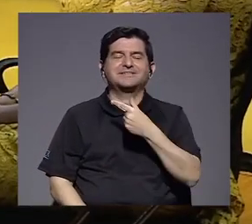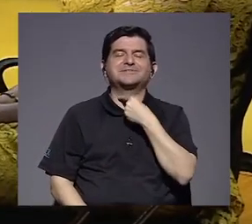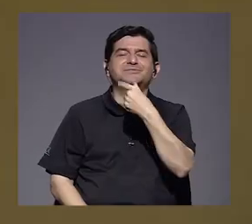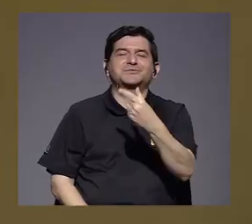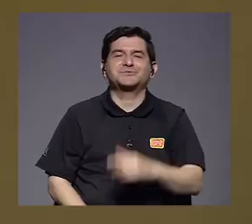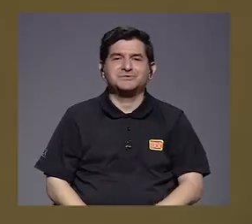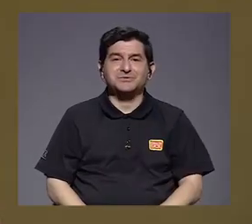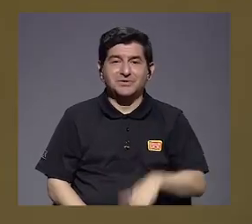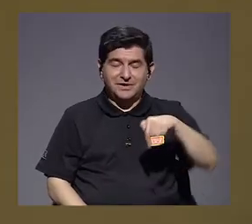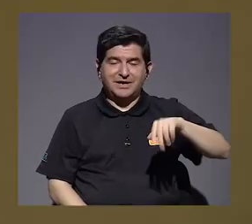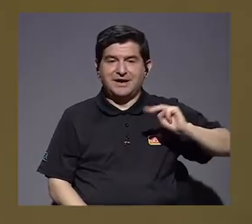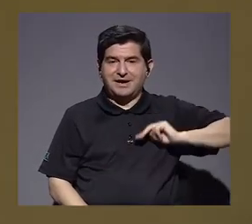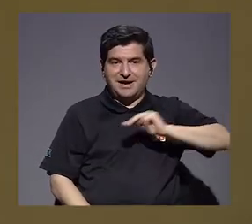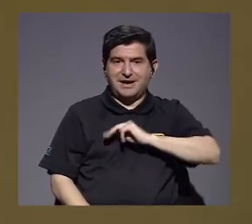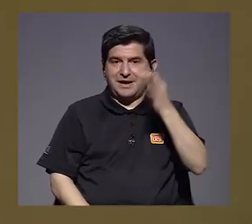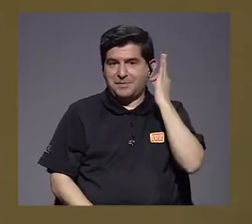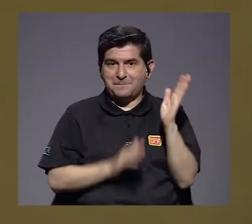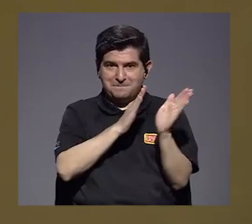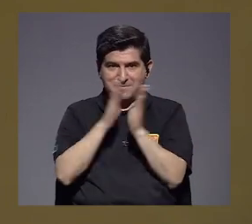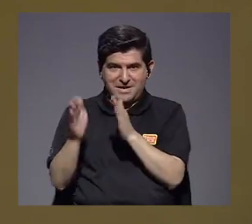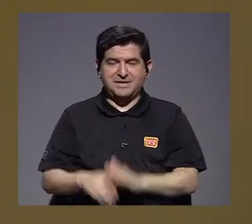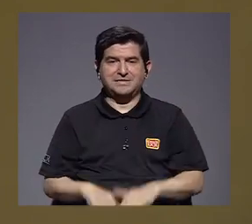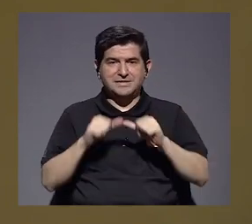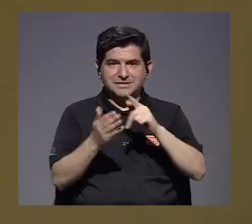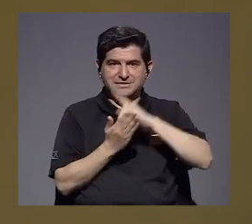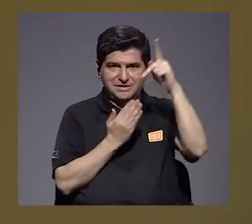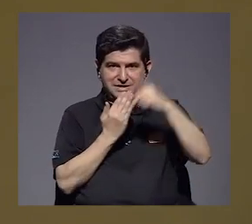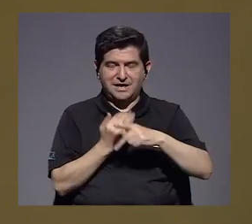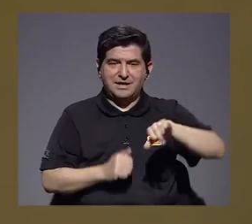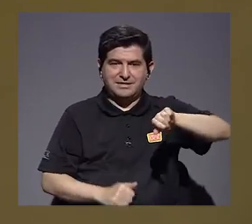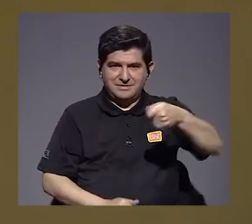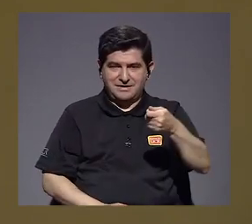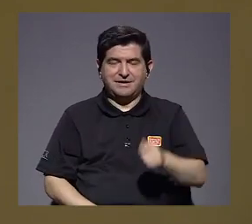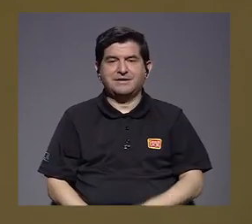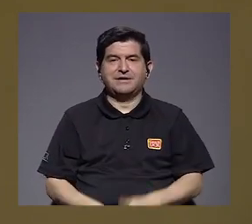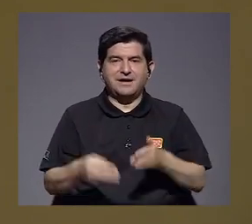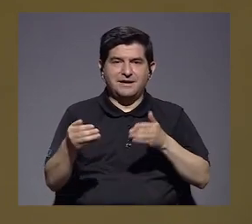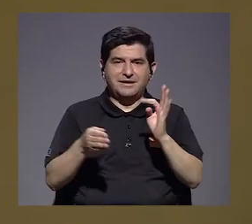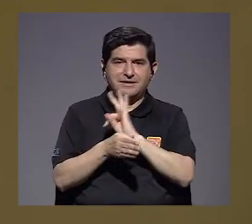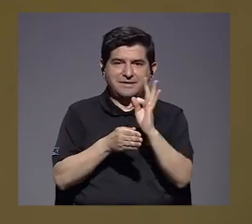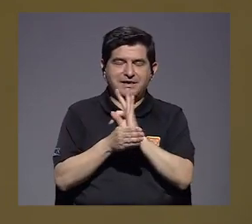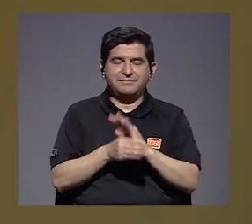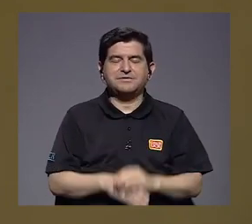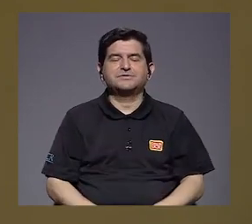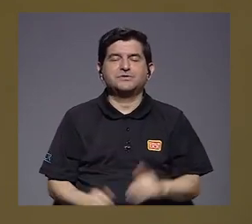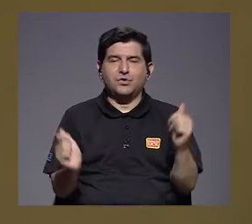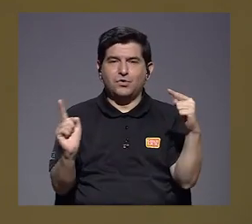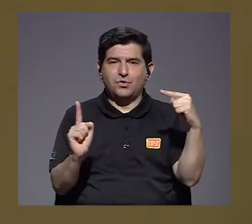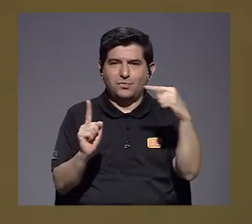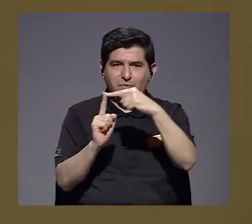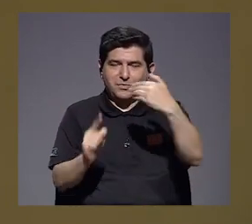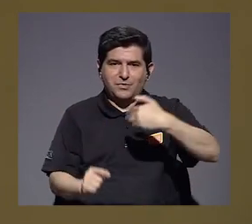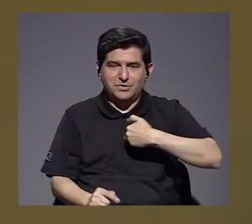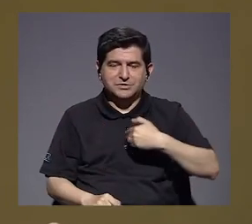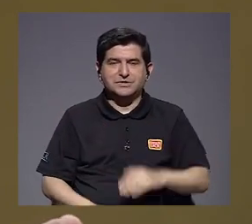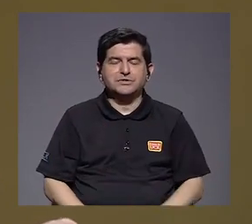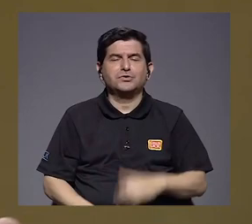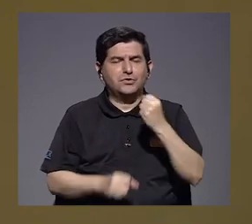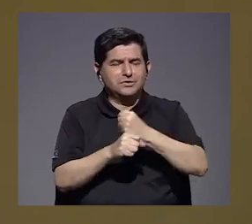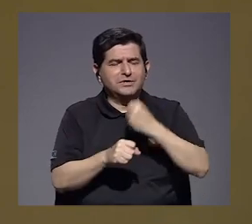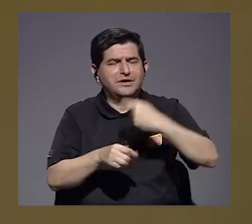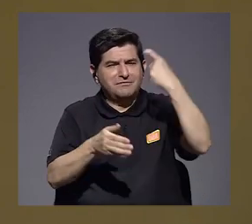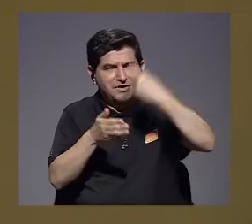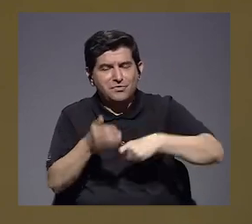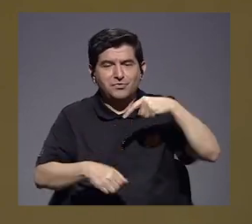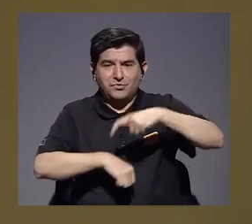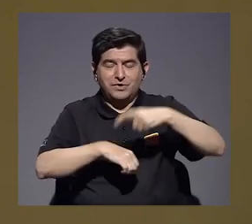Un placer. Tuvimos a la ministra de Planificación. Sigan con la programación de este canal que hace Televisión con Sentido, pero que hace un arduo